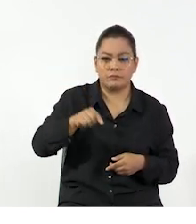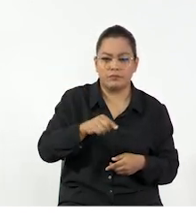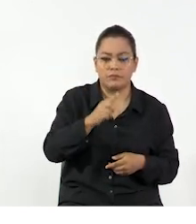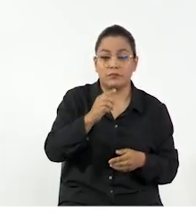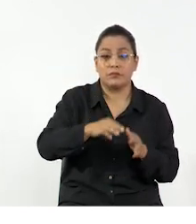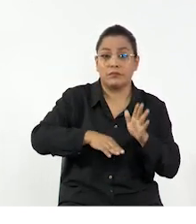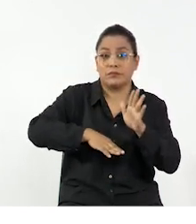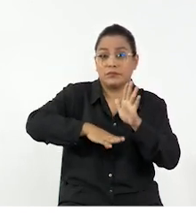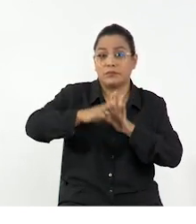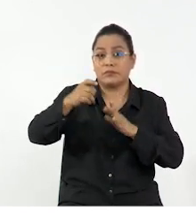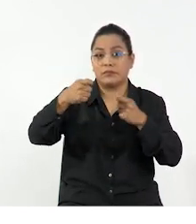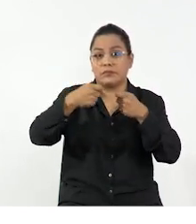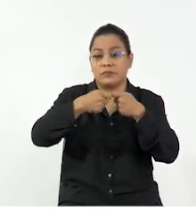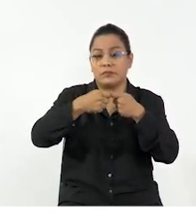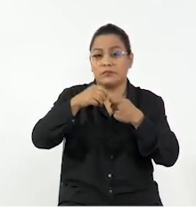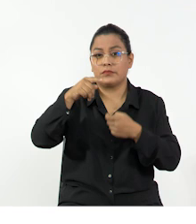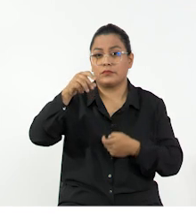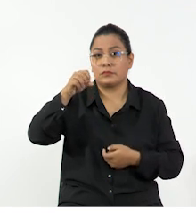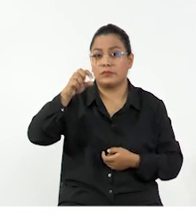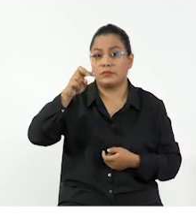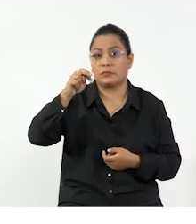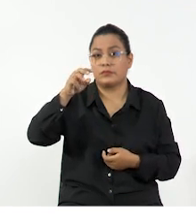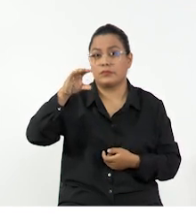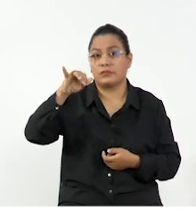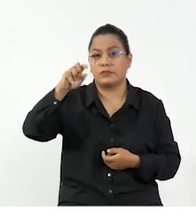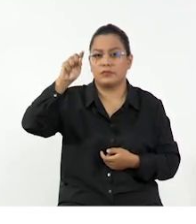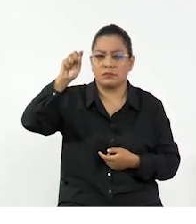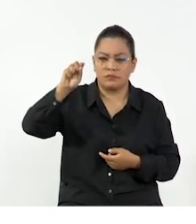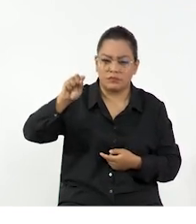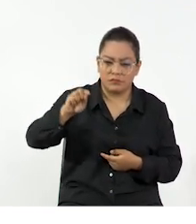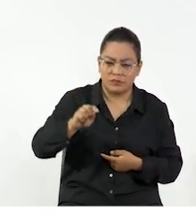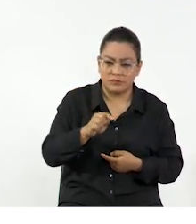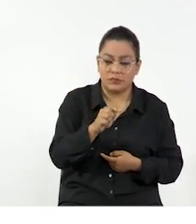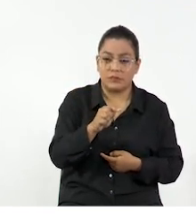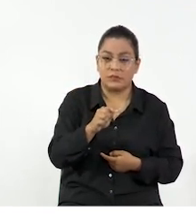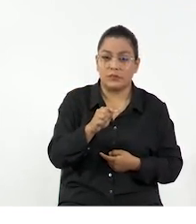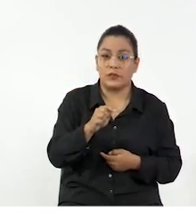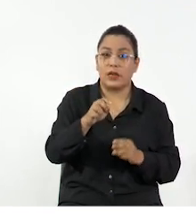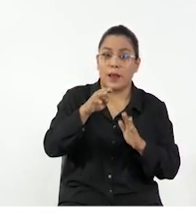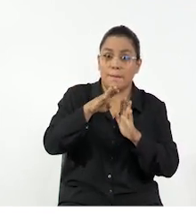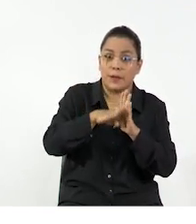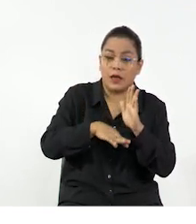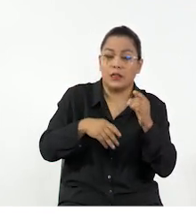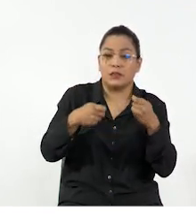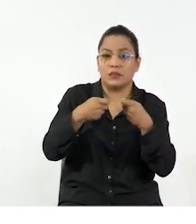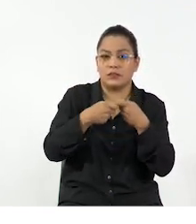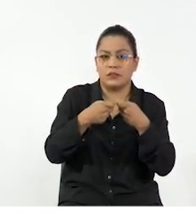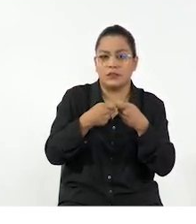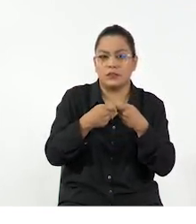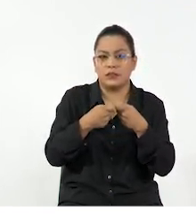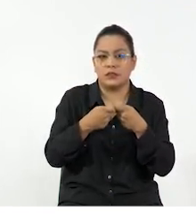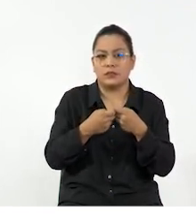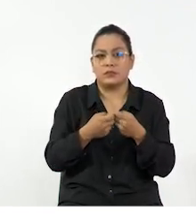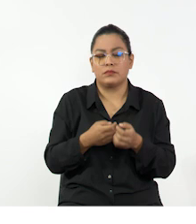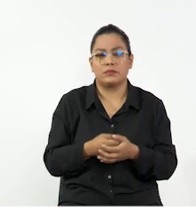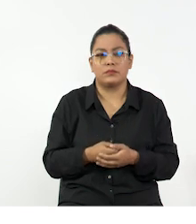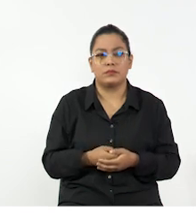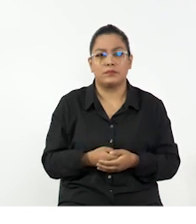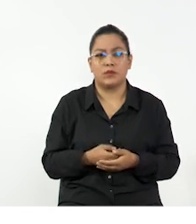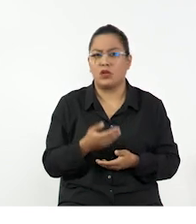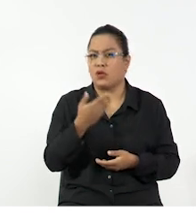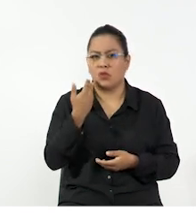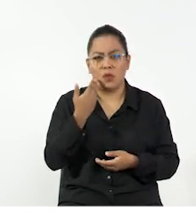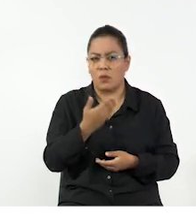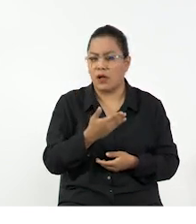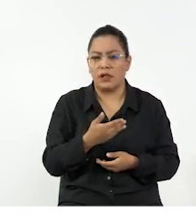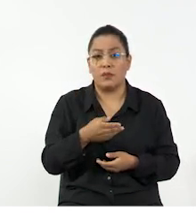aumentaba energía potencial. Cuando el objeto empezaba a descender, su energía potencial decrecía. Sin embargo,